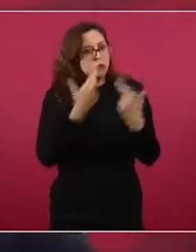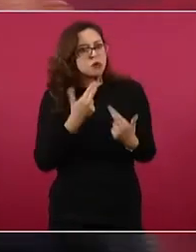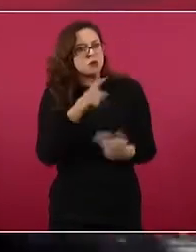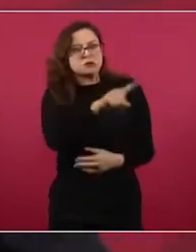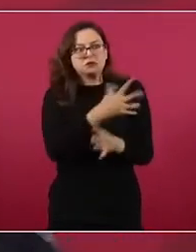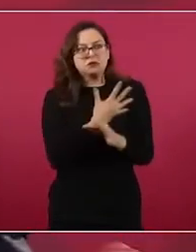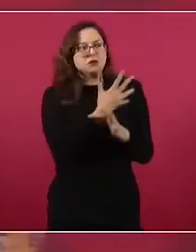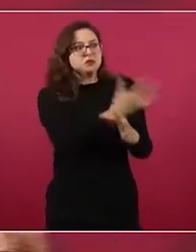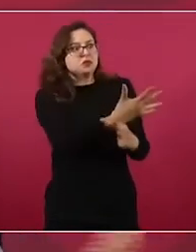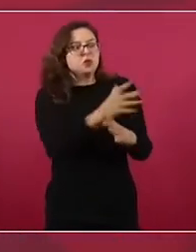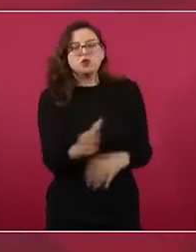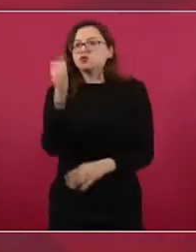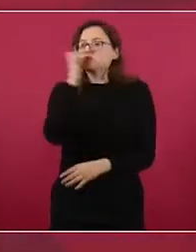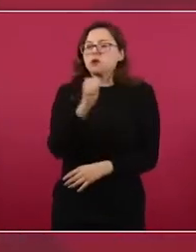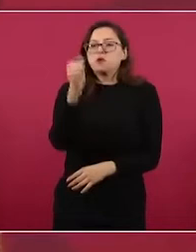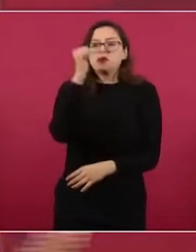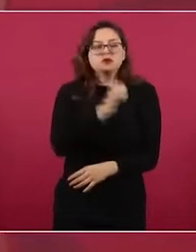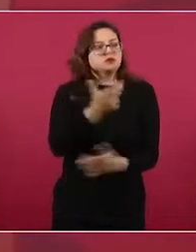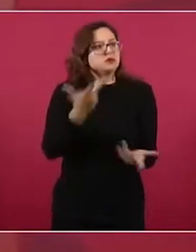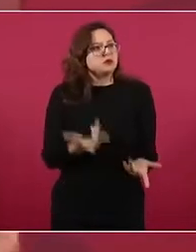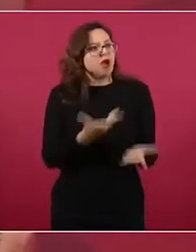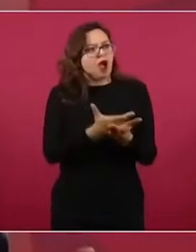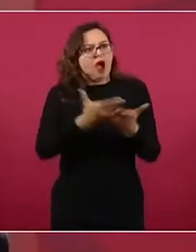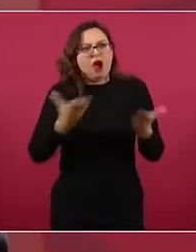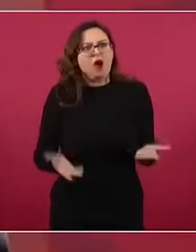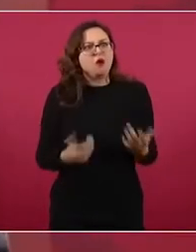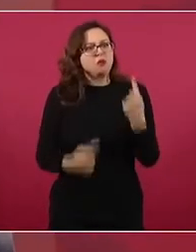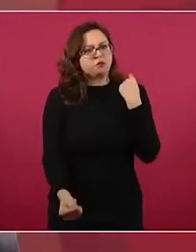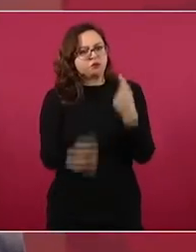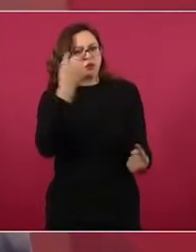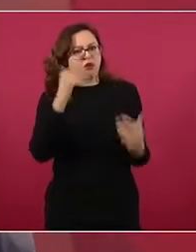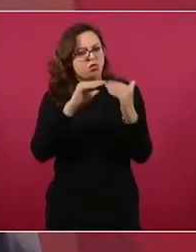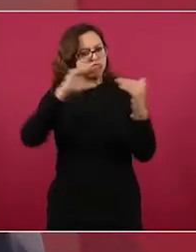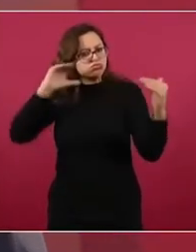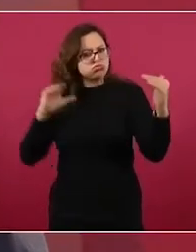¿Quiénes son los que están tomando estas decisiones?